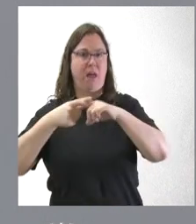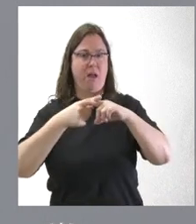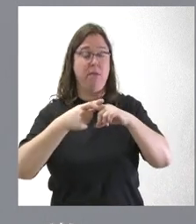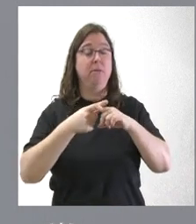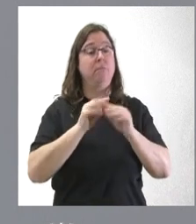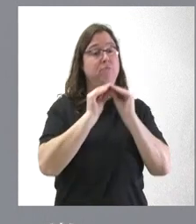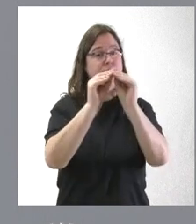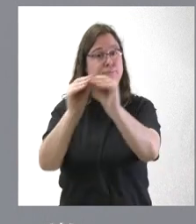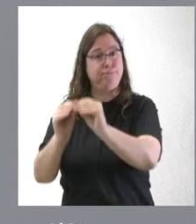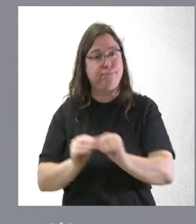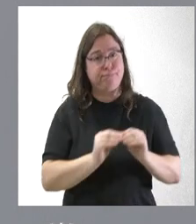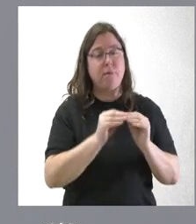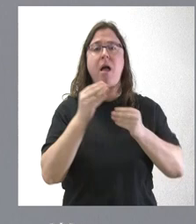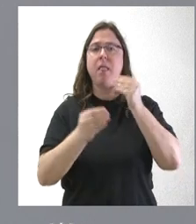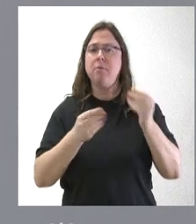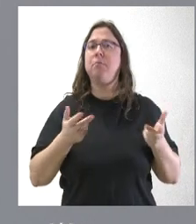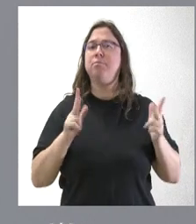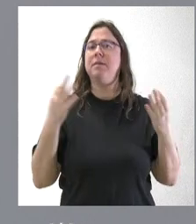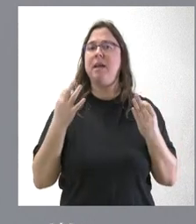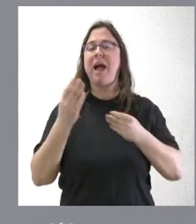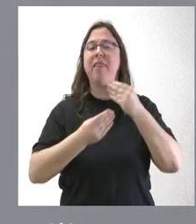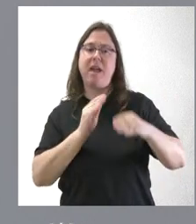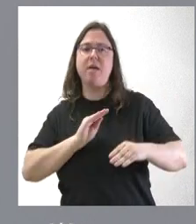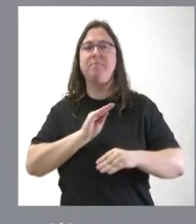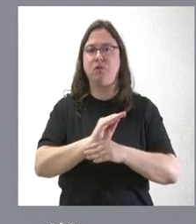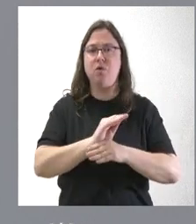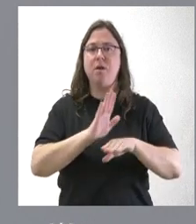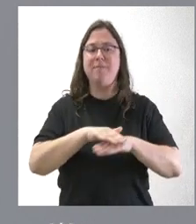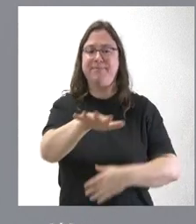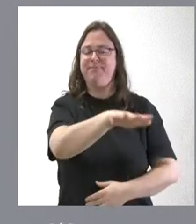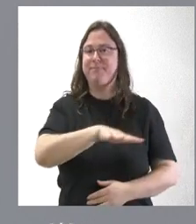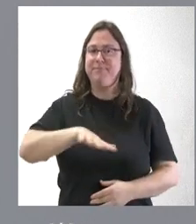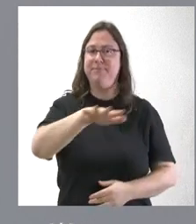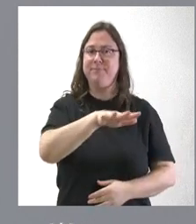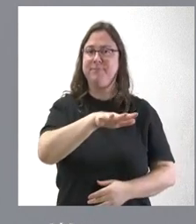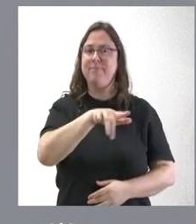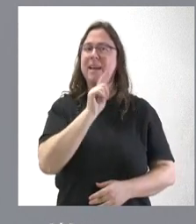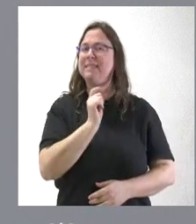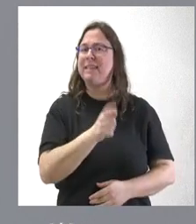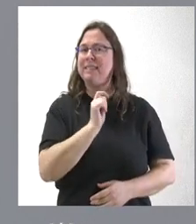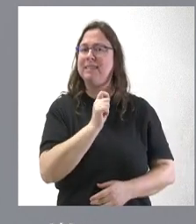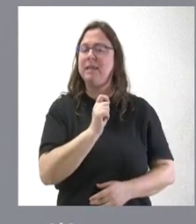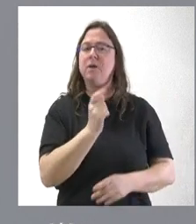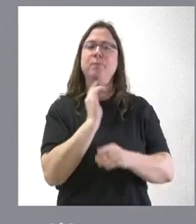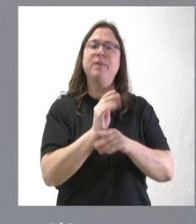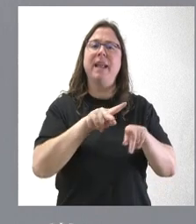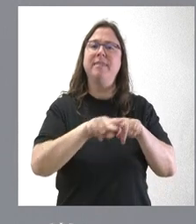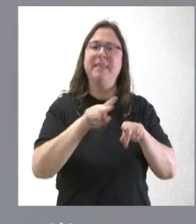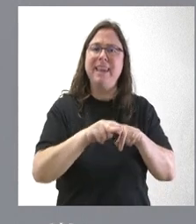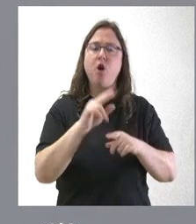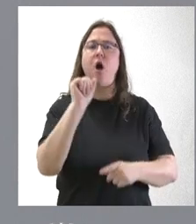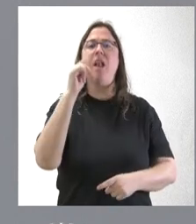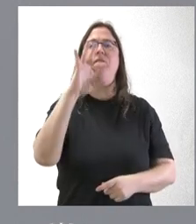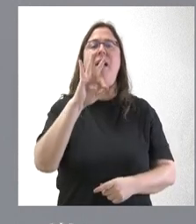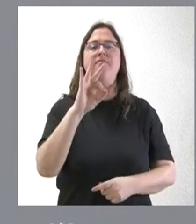permitir realizar esas inversiones en áreas donde predomina fundamentalmente el cultivo de trigo, de alfalfa, maíz,